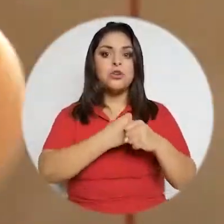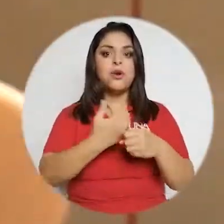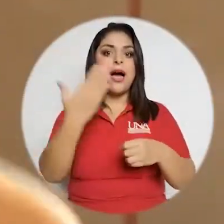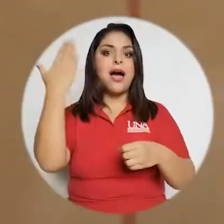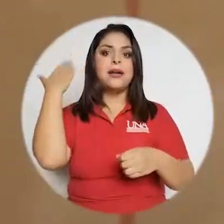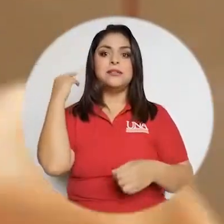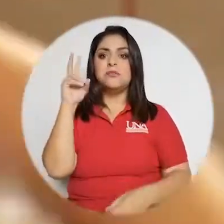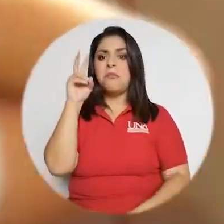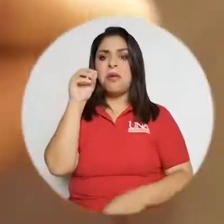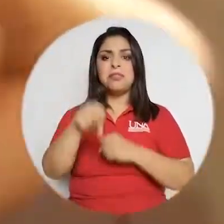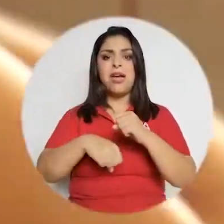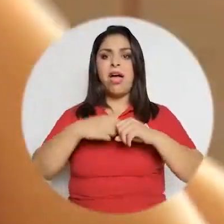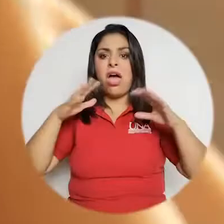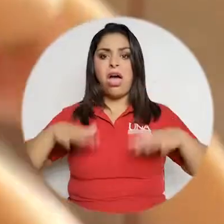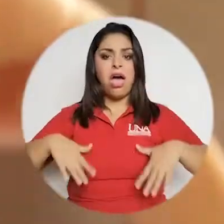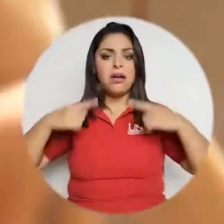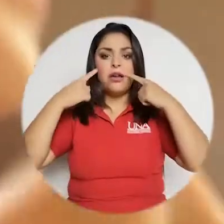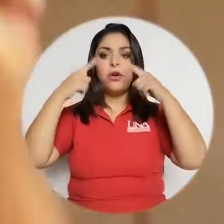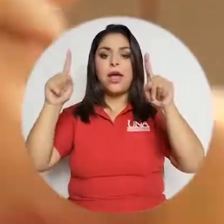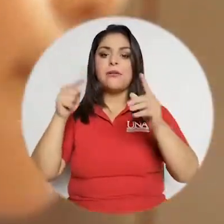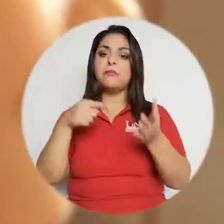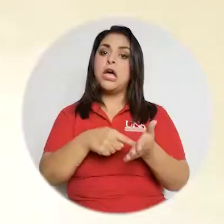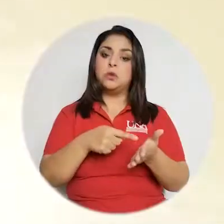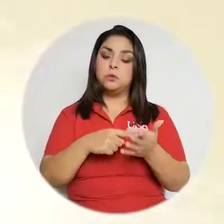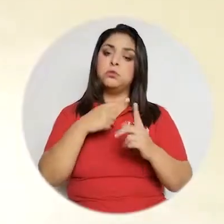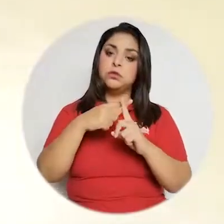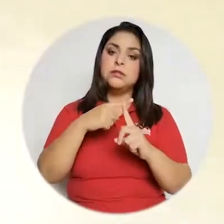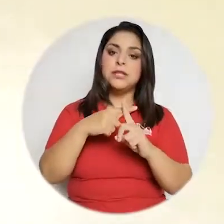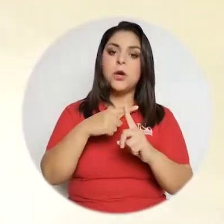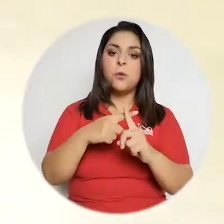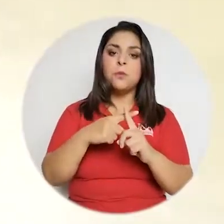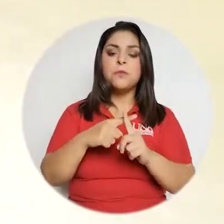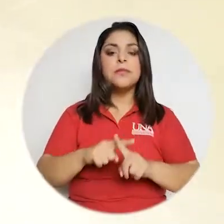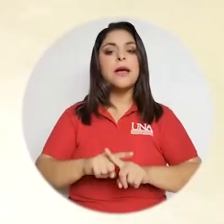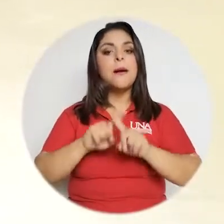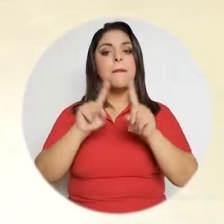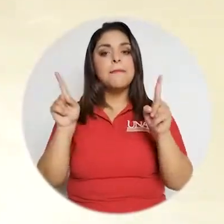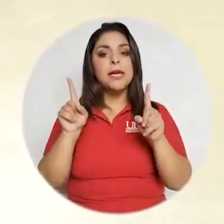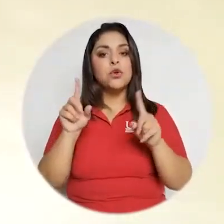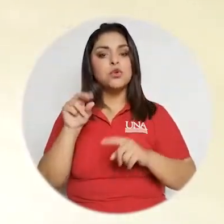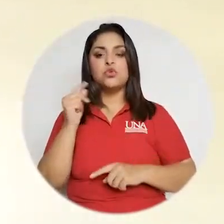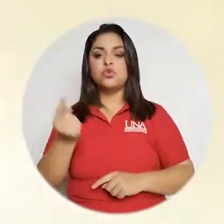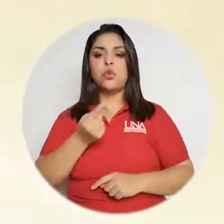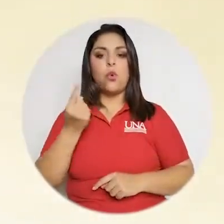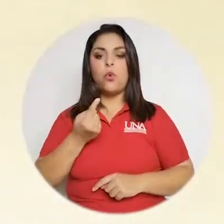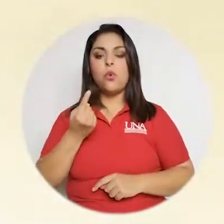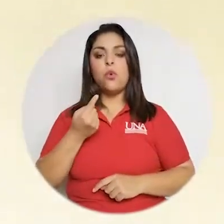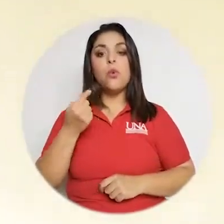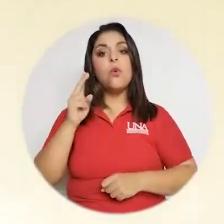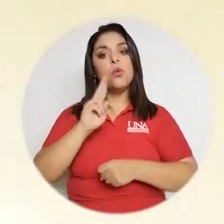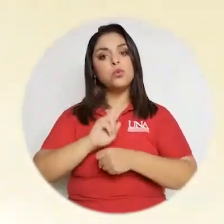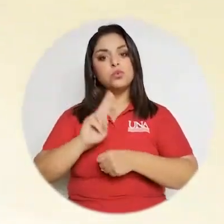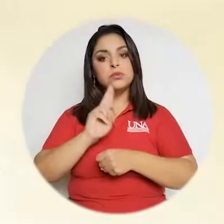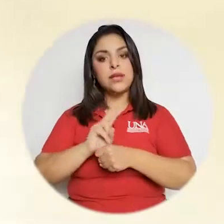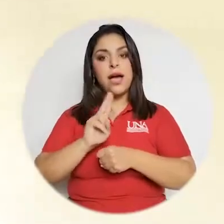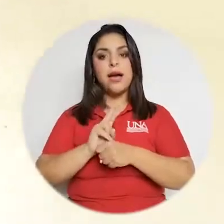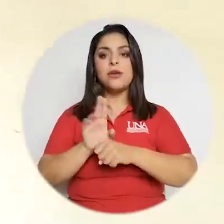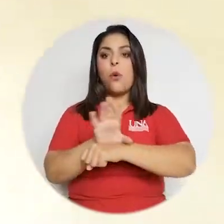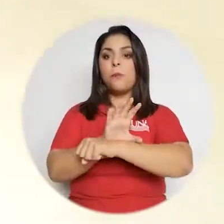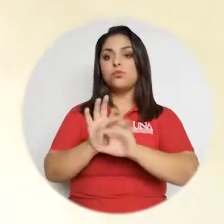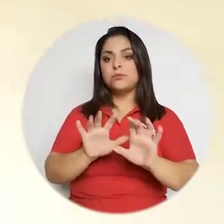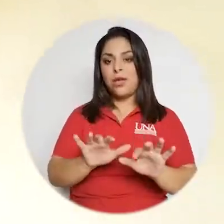años no se había logrado, ¿verdad? Y esto también es un elemento muy positivo. Pero no solamente basta con usar